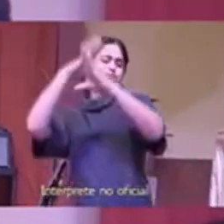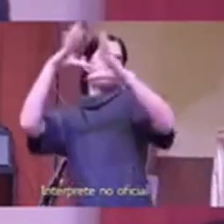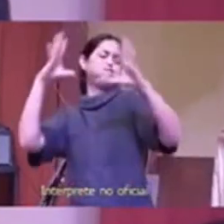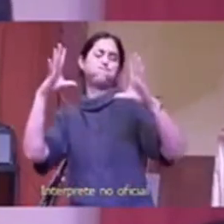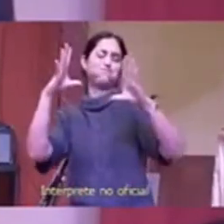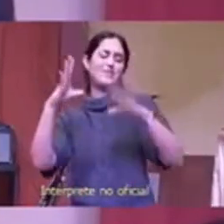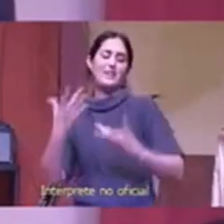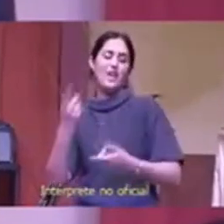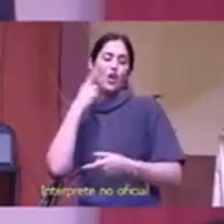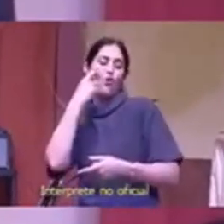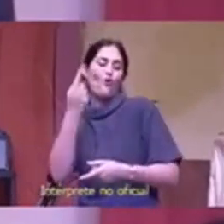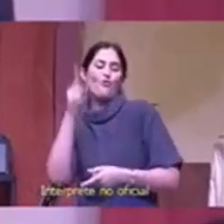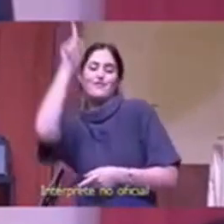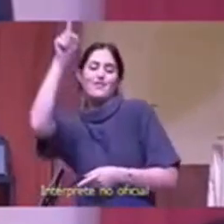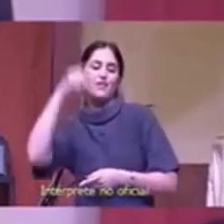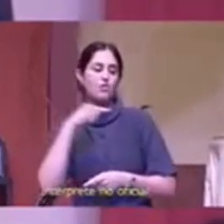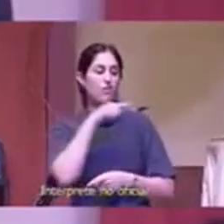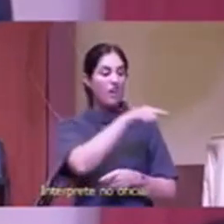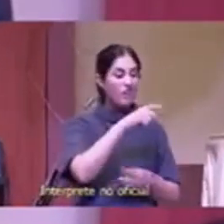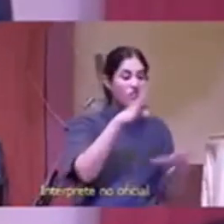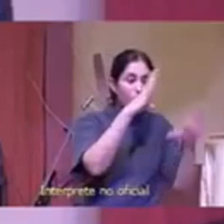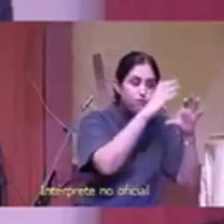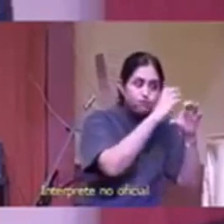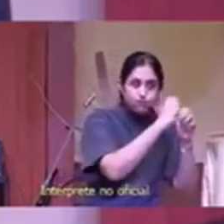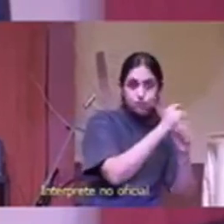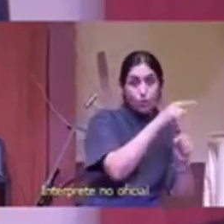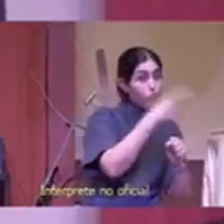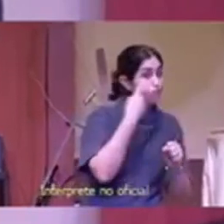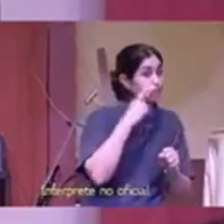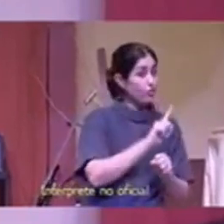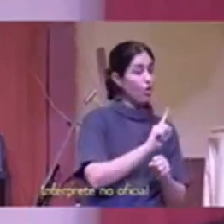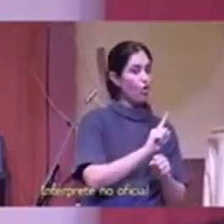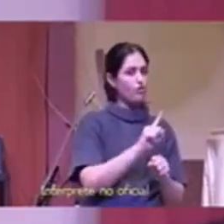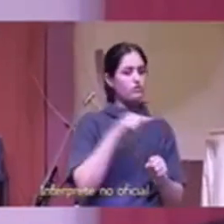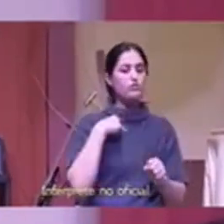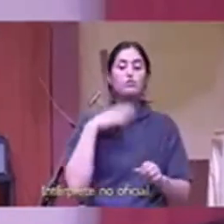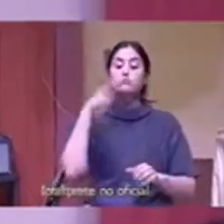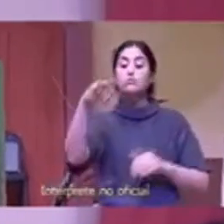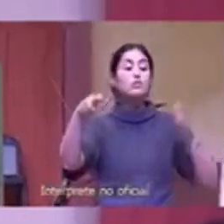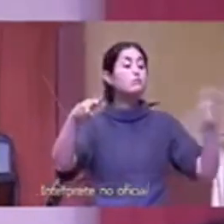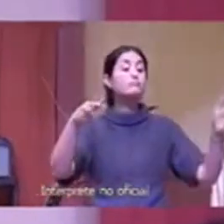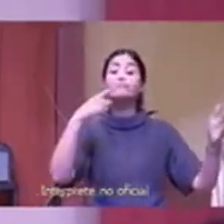llena de luces quiero orar